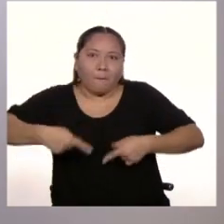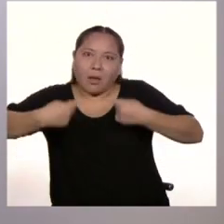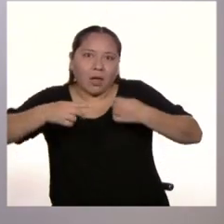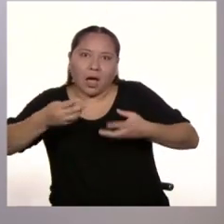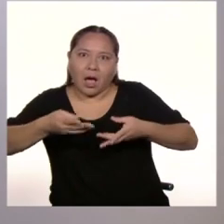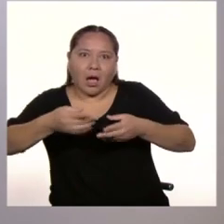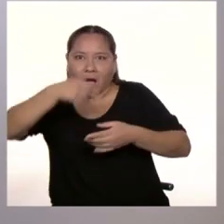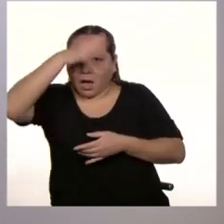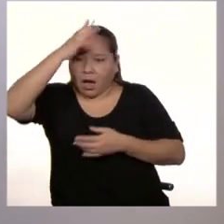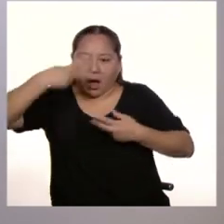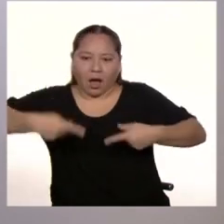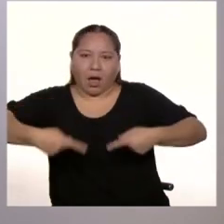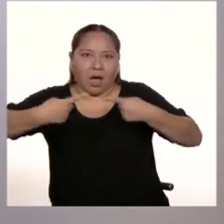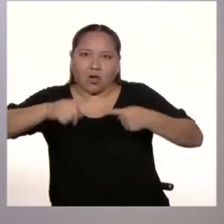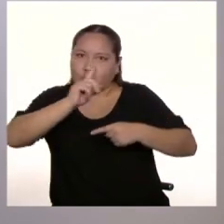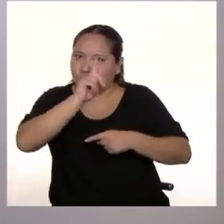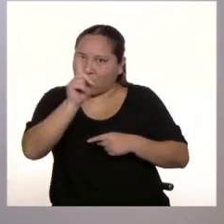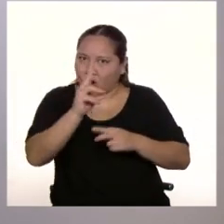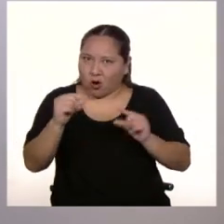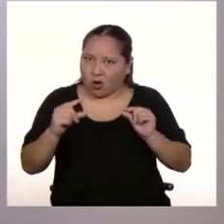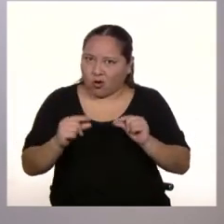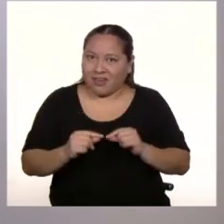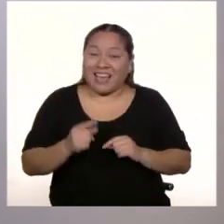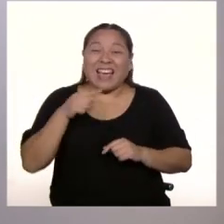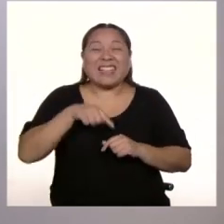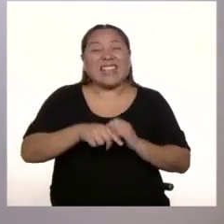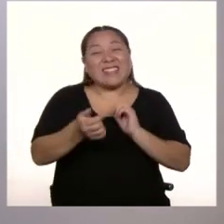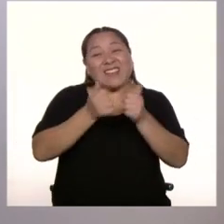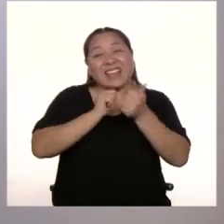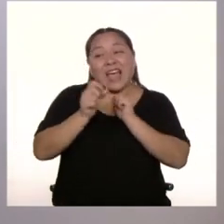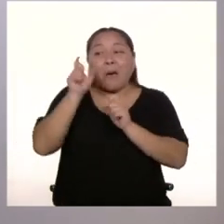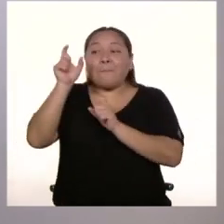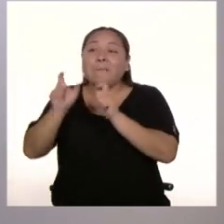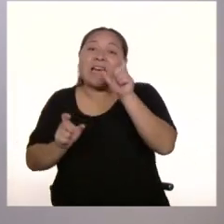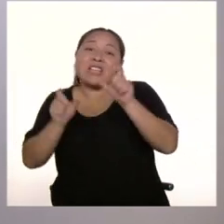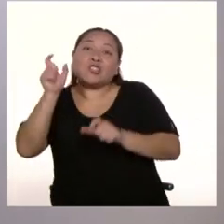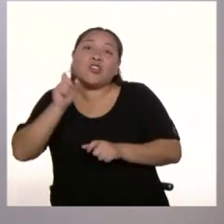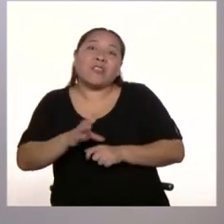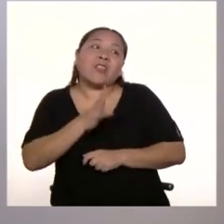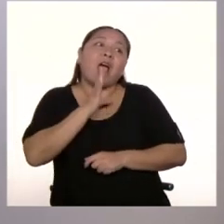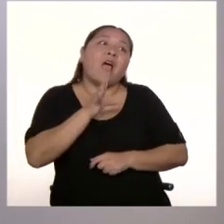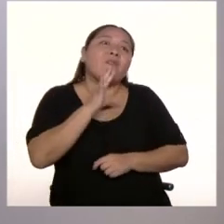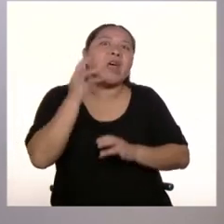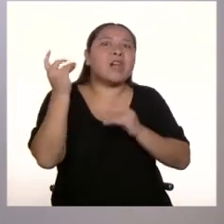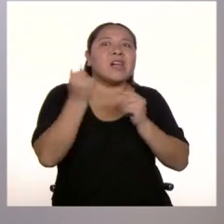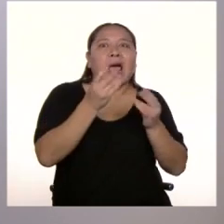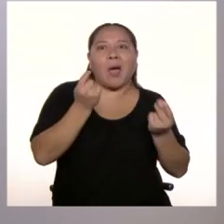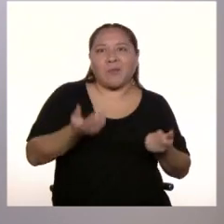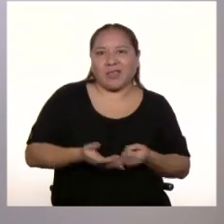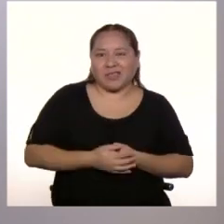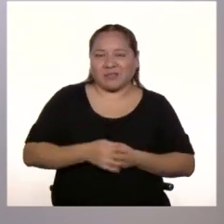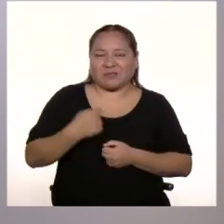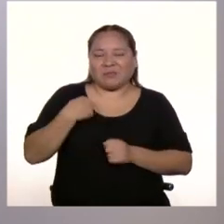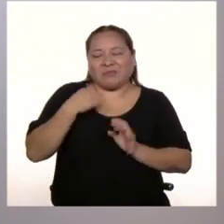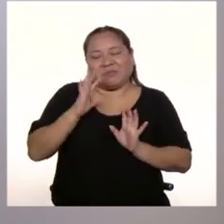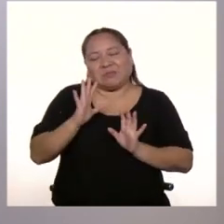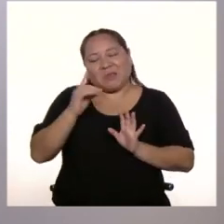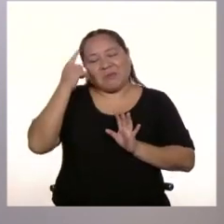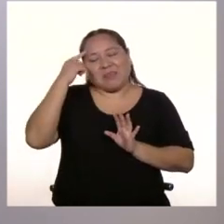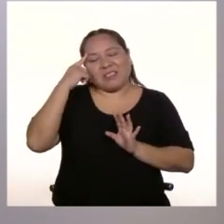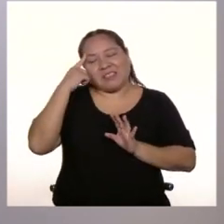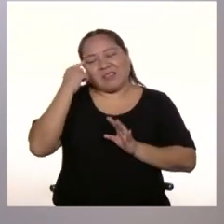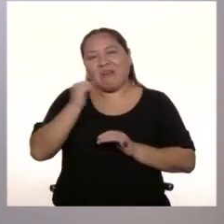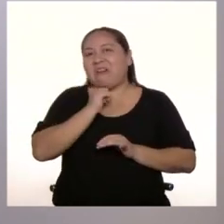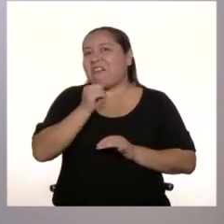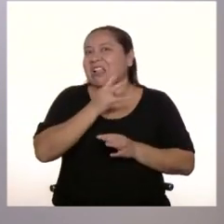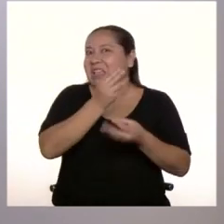No, para nada. Me refería a esas batallas donde personas improvisan rapeando. Bueno, supongo que aún me falta mucho